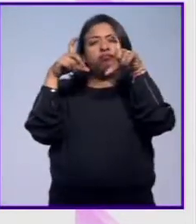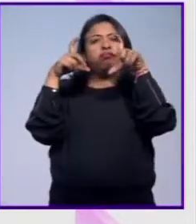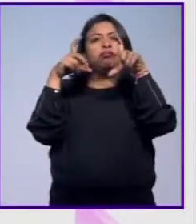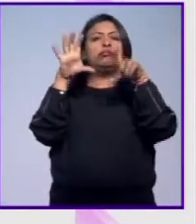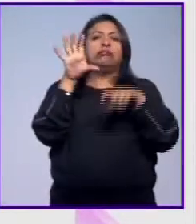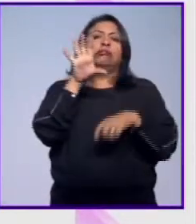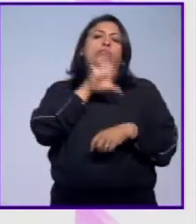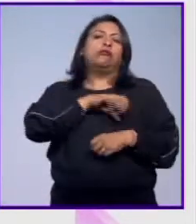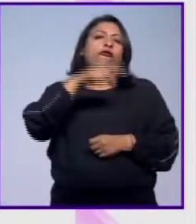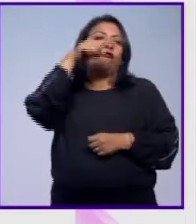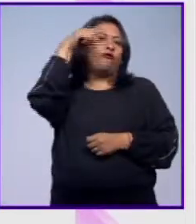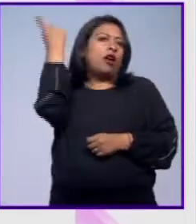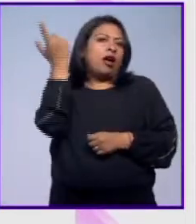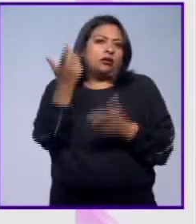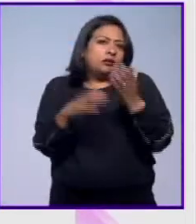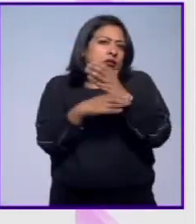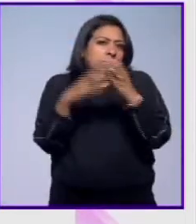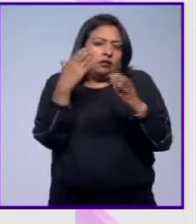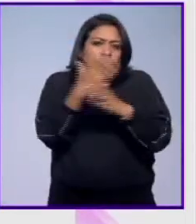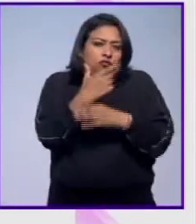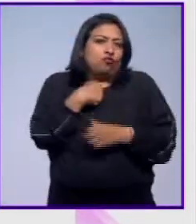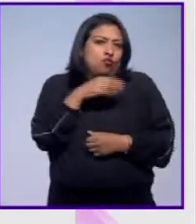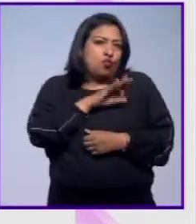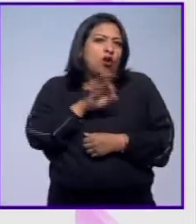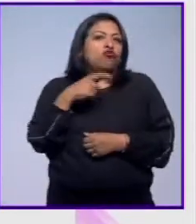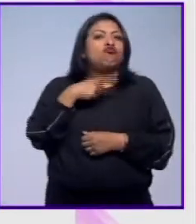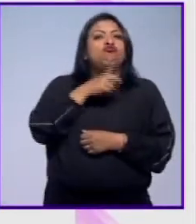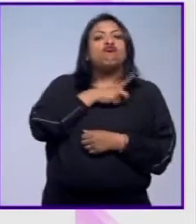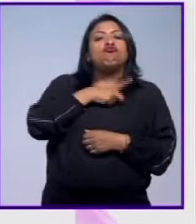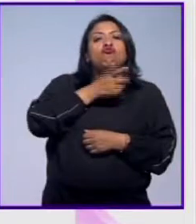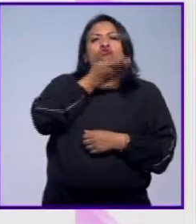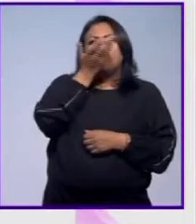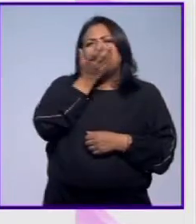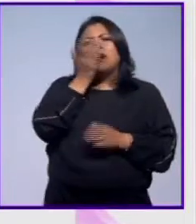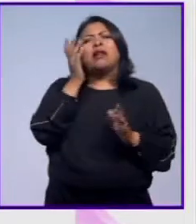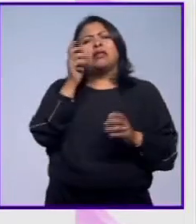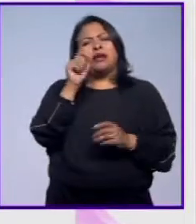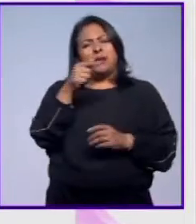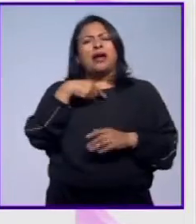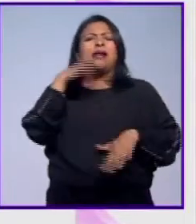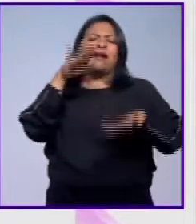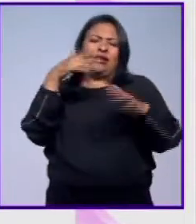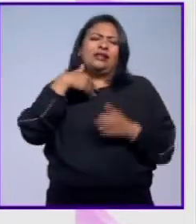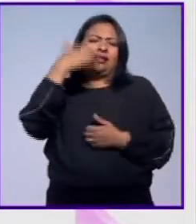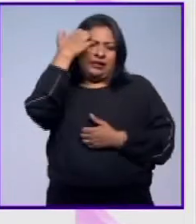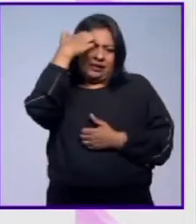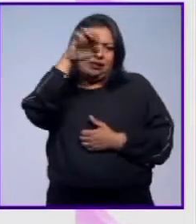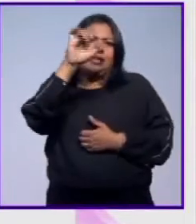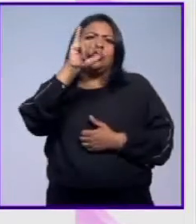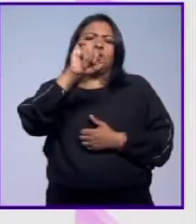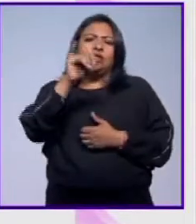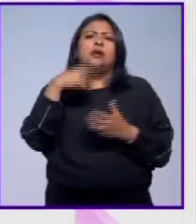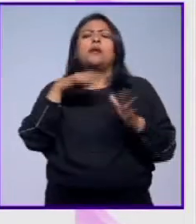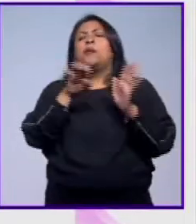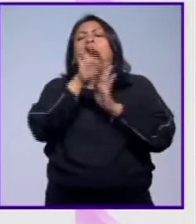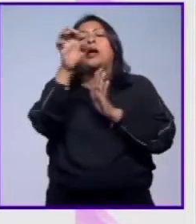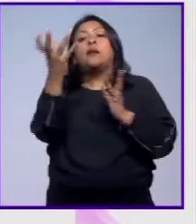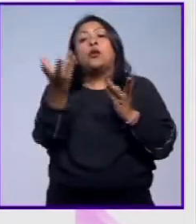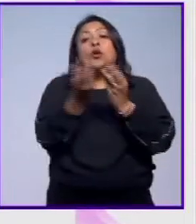me ha facilitado mucho las cosas. No quiere decir que no extrañe de repente, por ejemplo, trabajé con